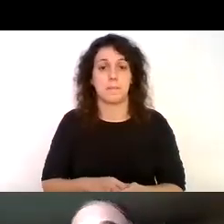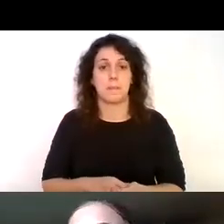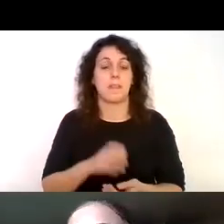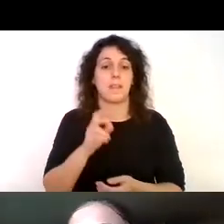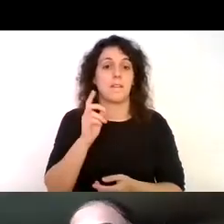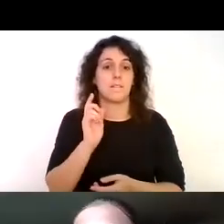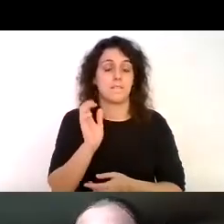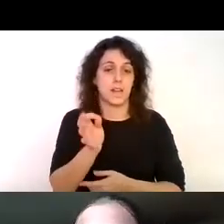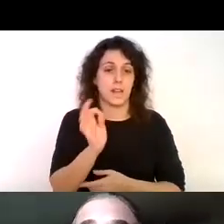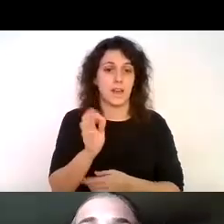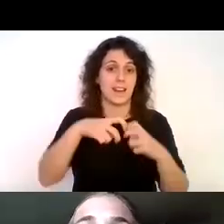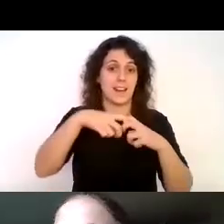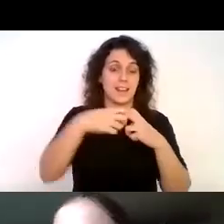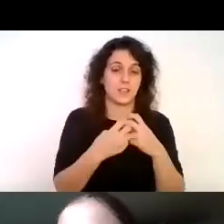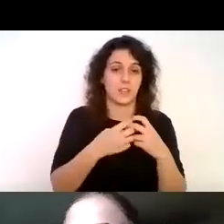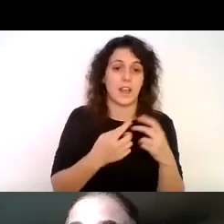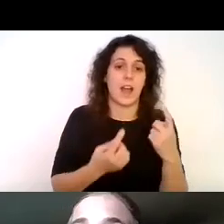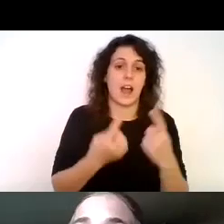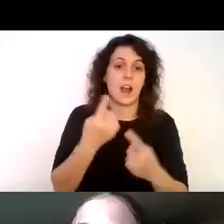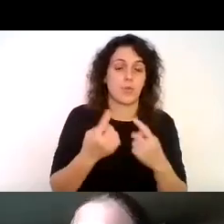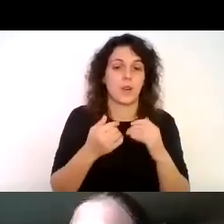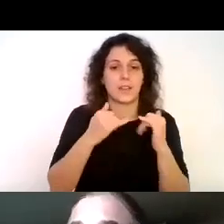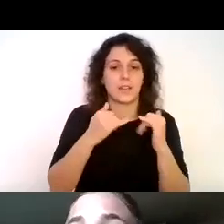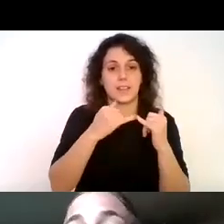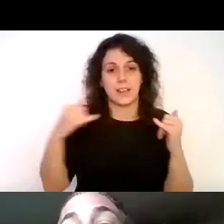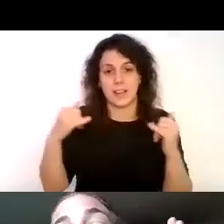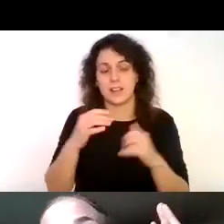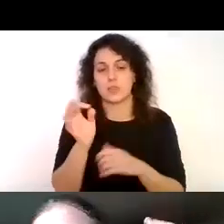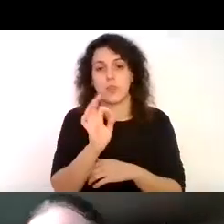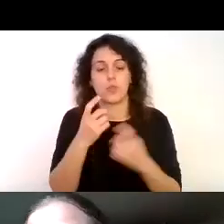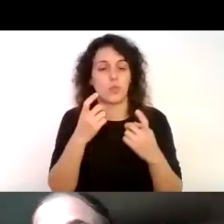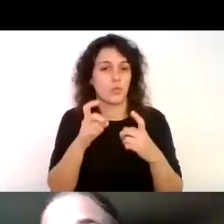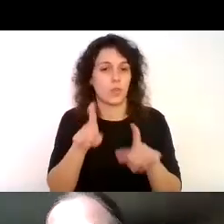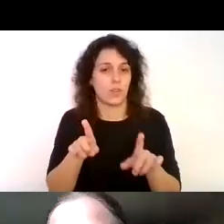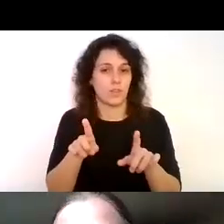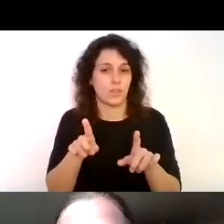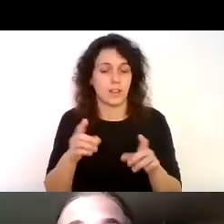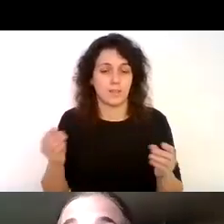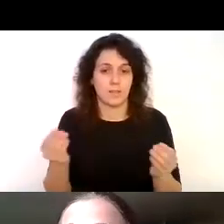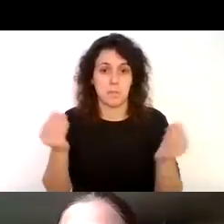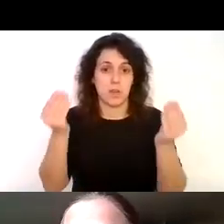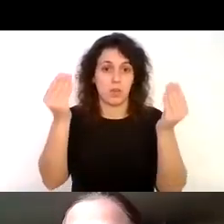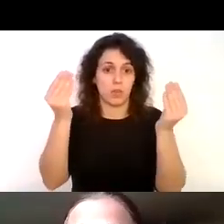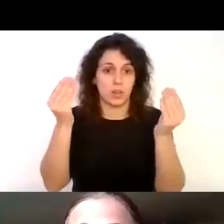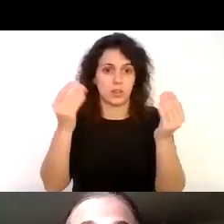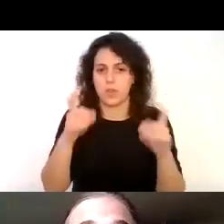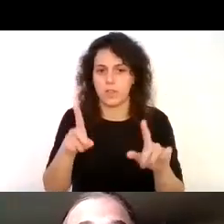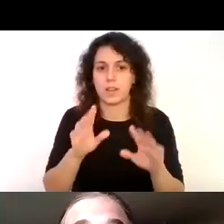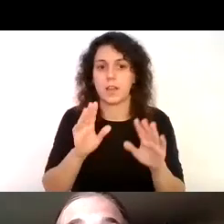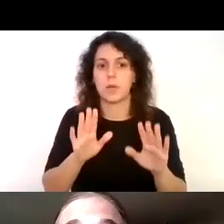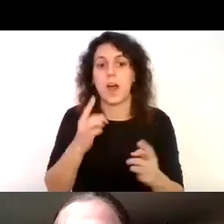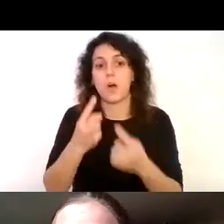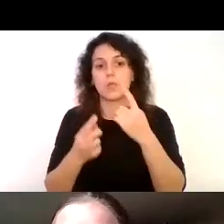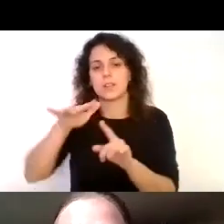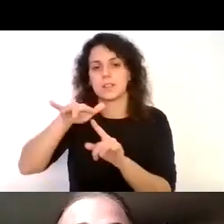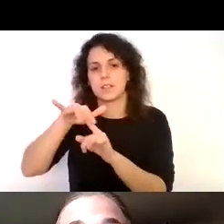son lineares no tienen necesariamente unas mejoras pero en ciertos casos hay